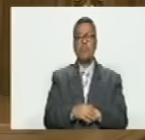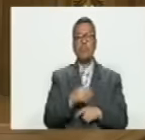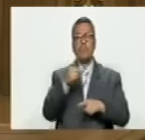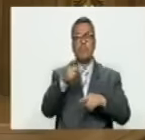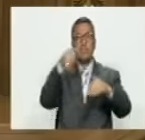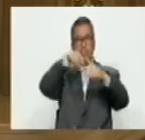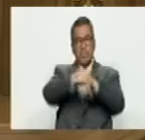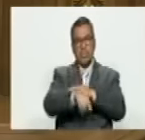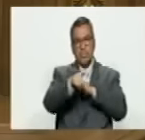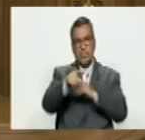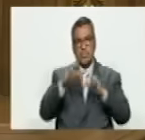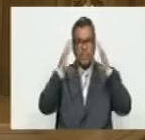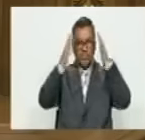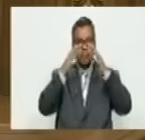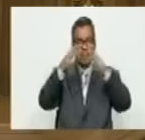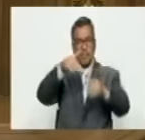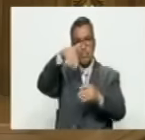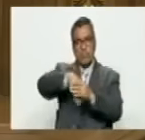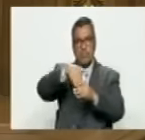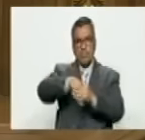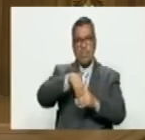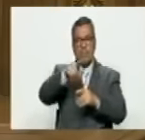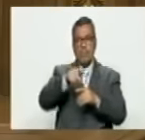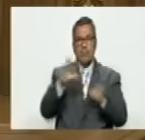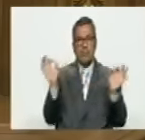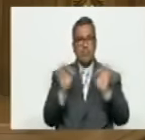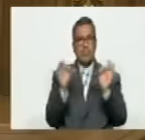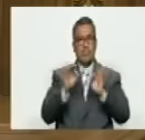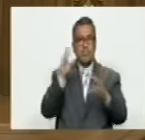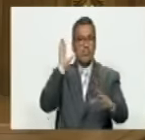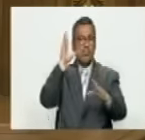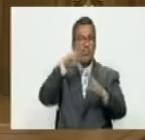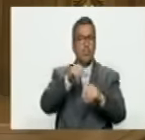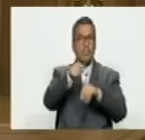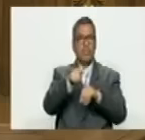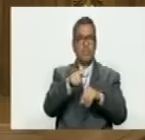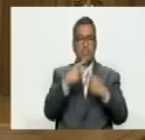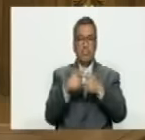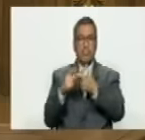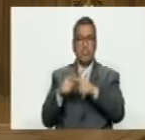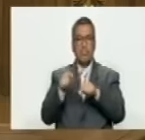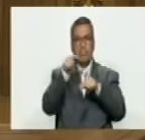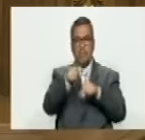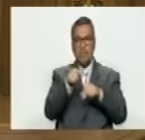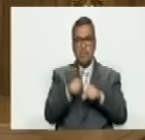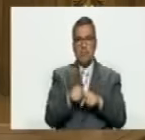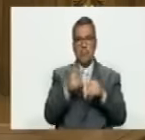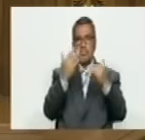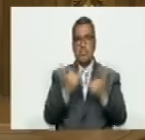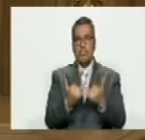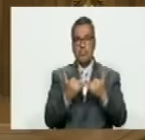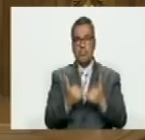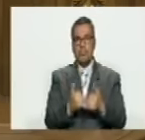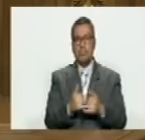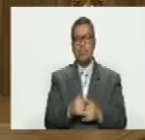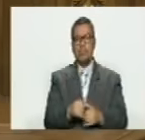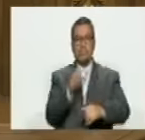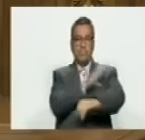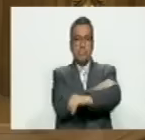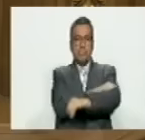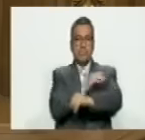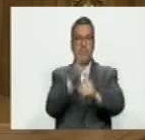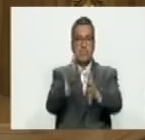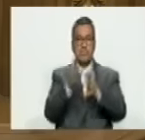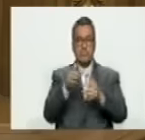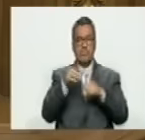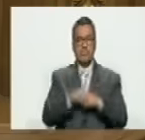influir en el Consejo Nacional Electoral para que no dé resultados distintos a los que ganó la oposición la victoria